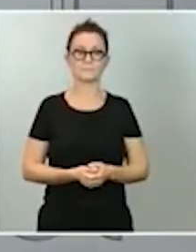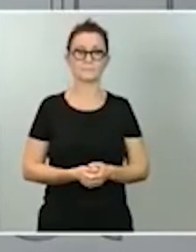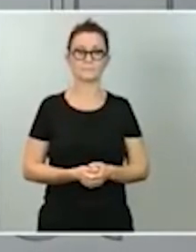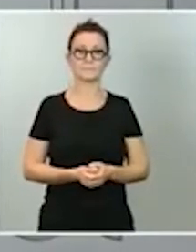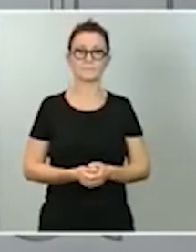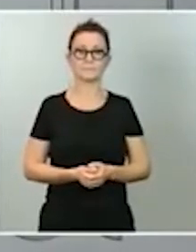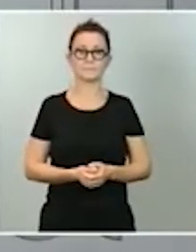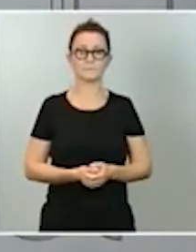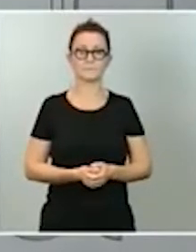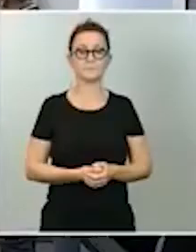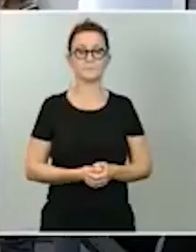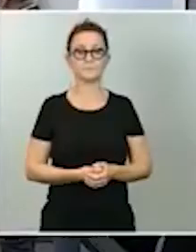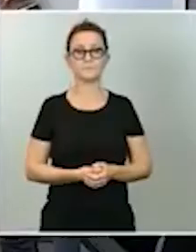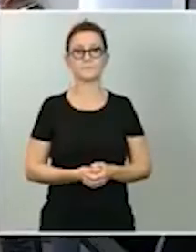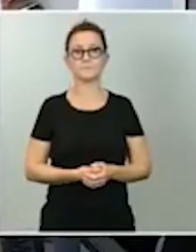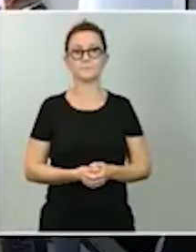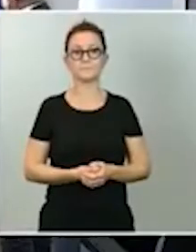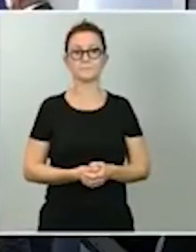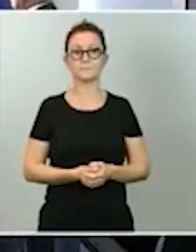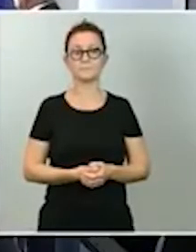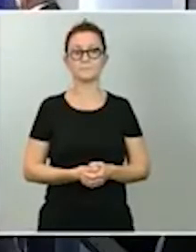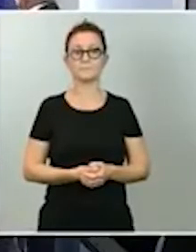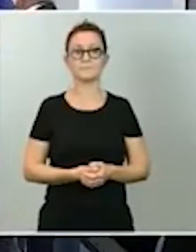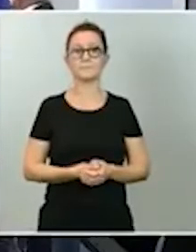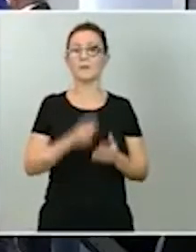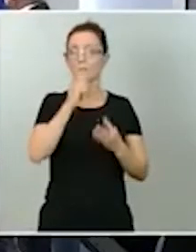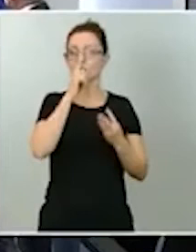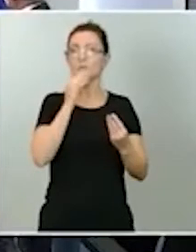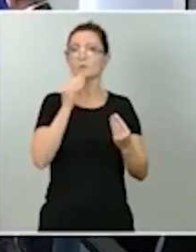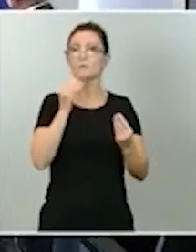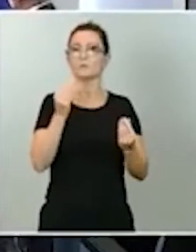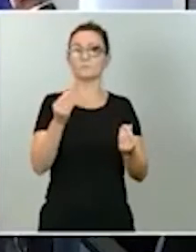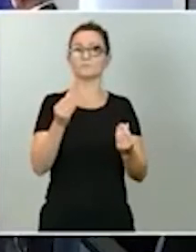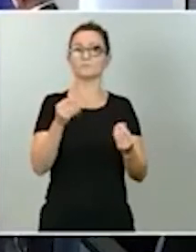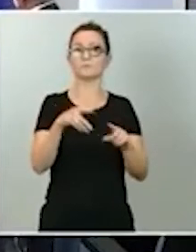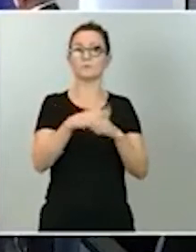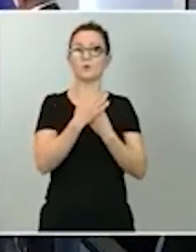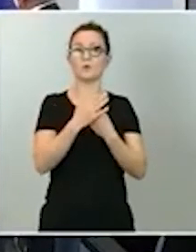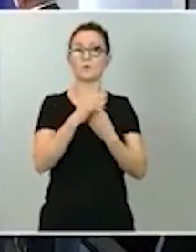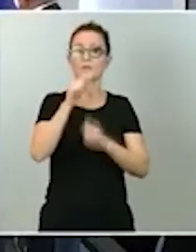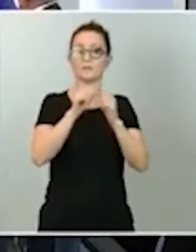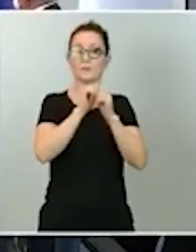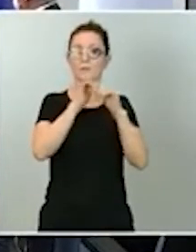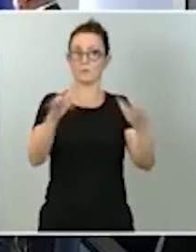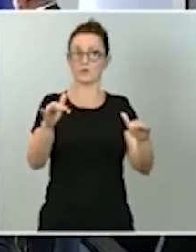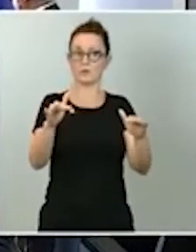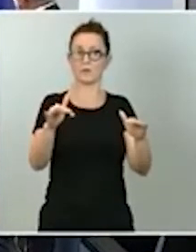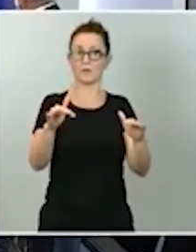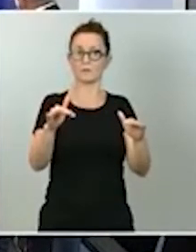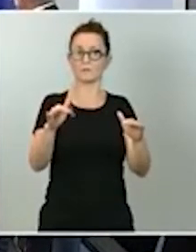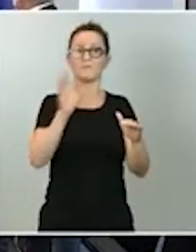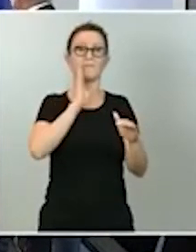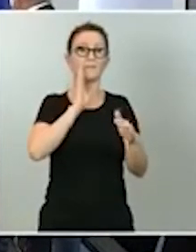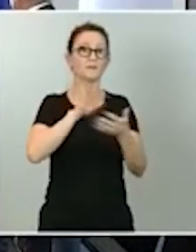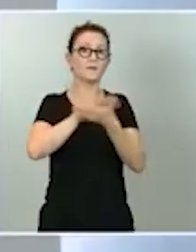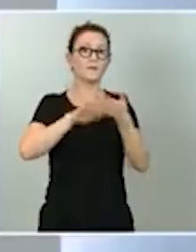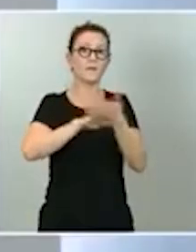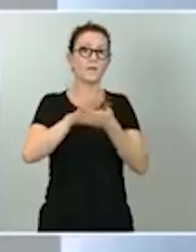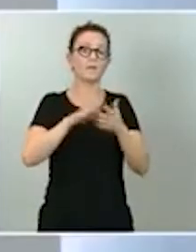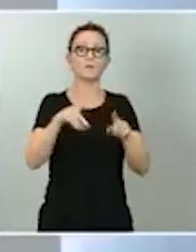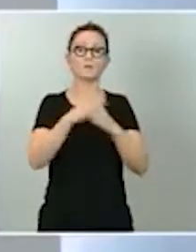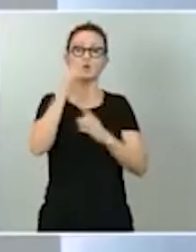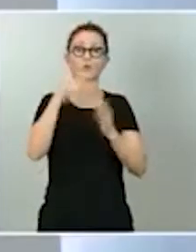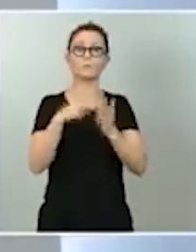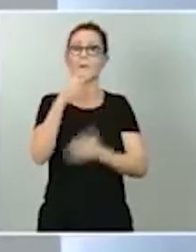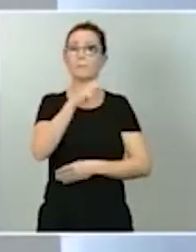Con respecto a los supuestos epidemiológicos, como he venido señalando dentro de nuestro escenario para 2020, siempre incorporamos